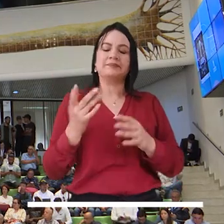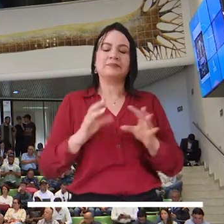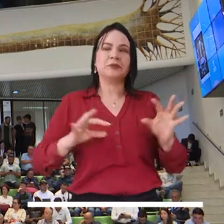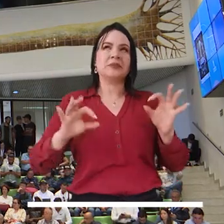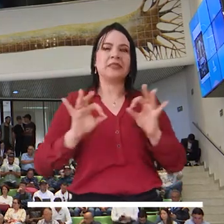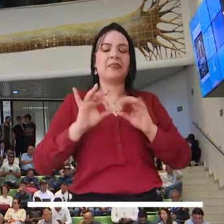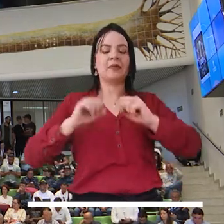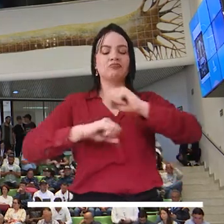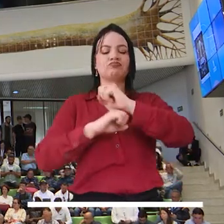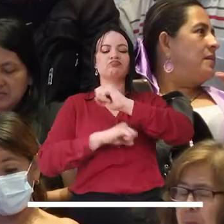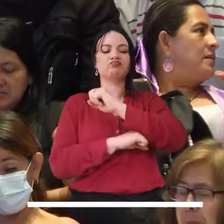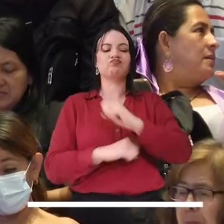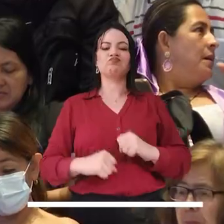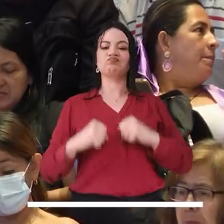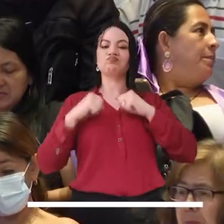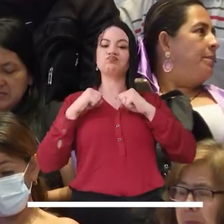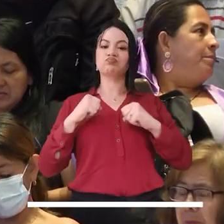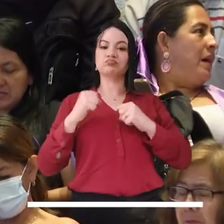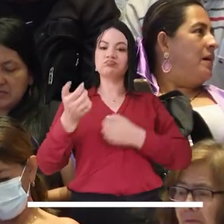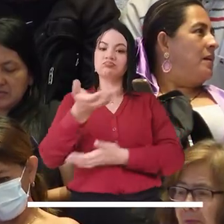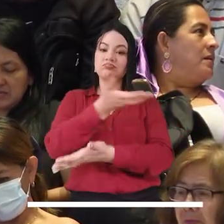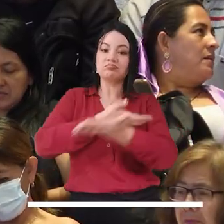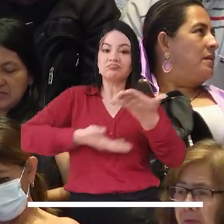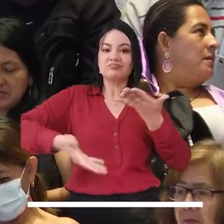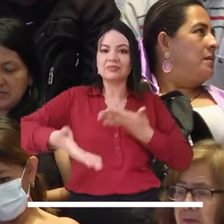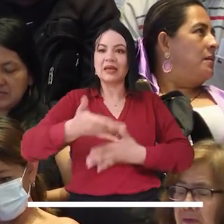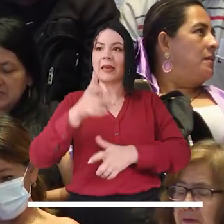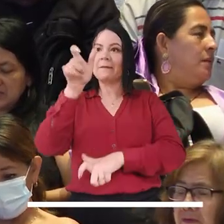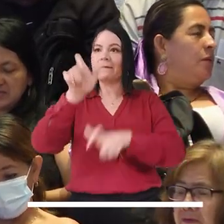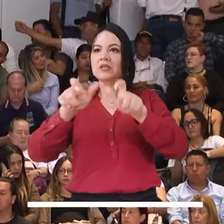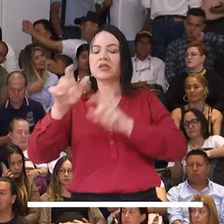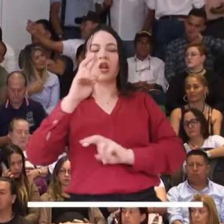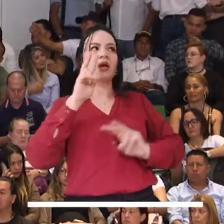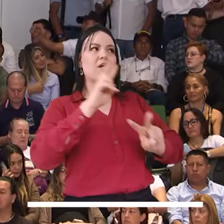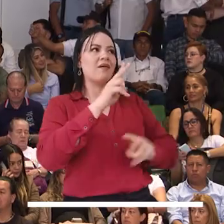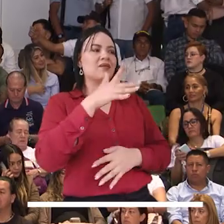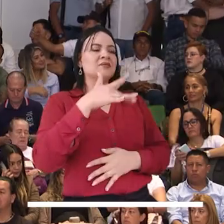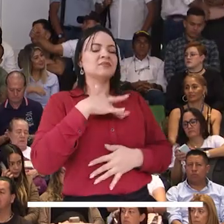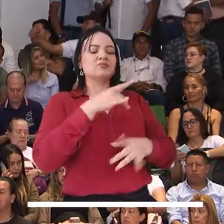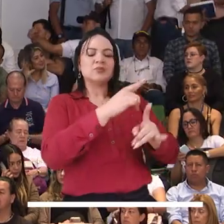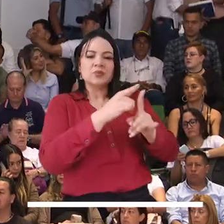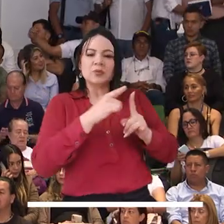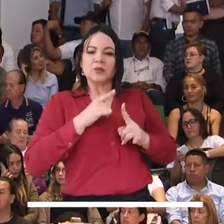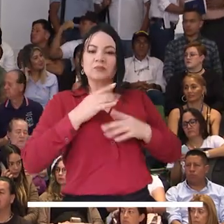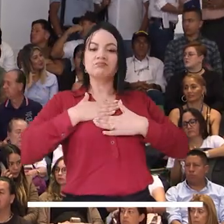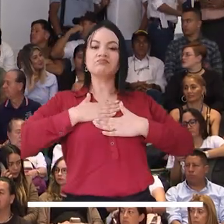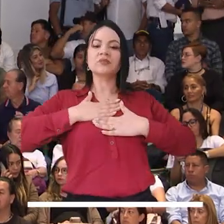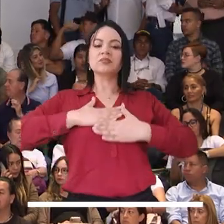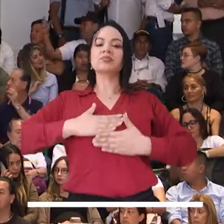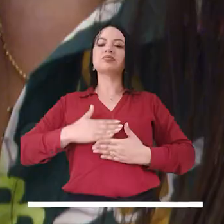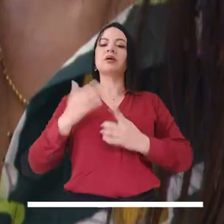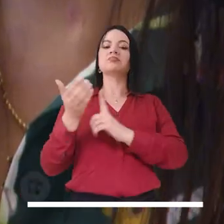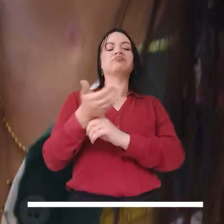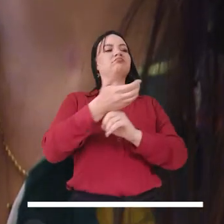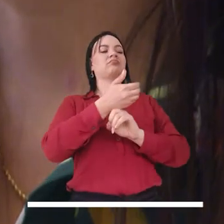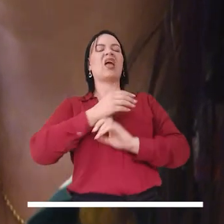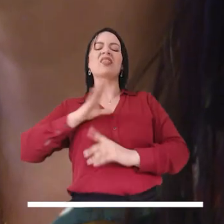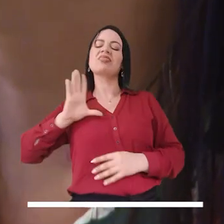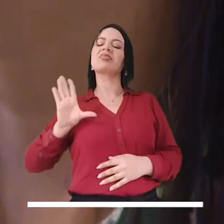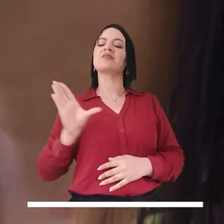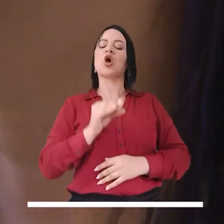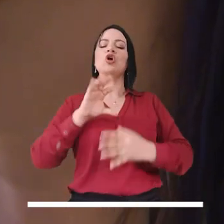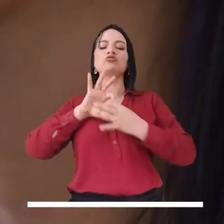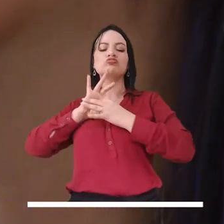para que se fortalezcan esos lazos, para que se pueda darle la seguridad a los ciudadanos que